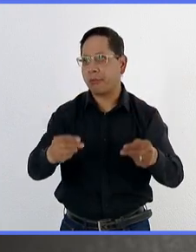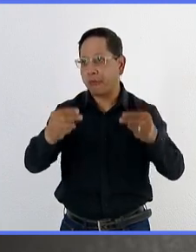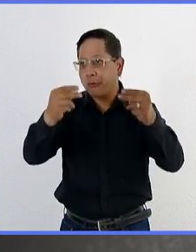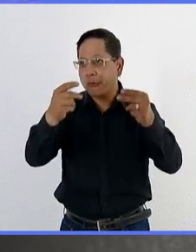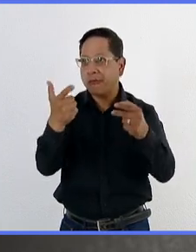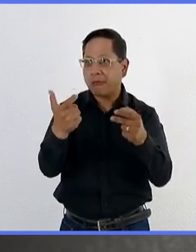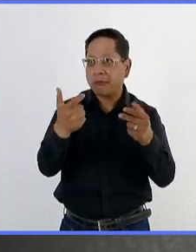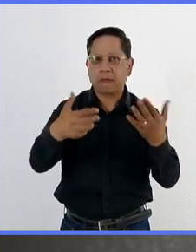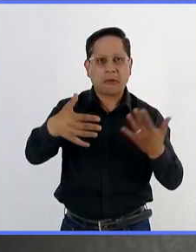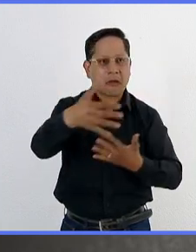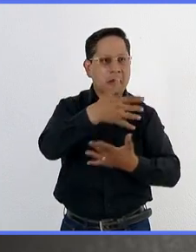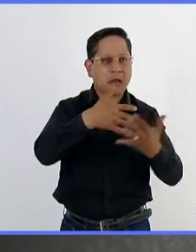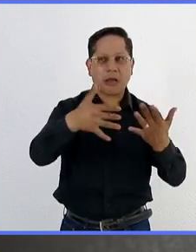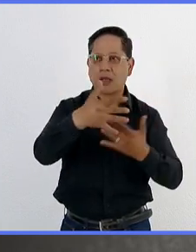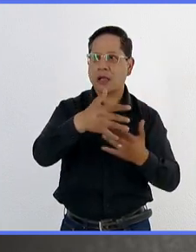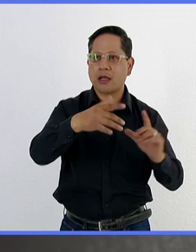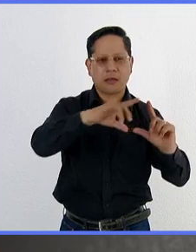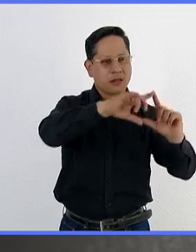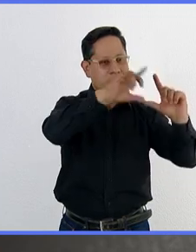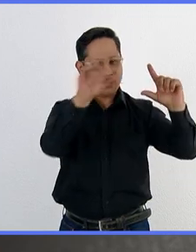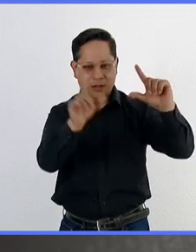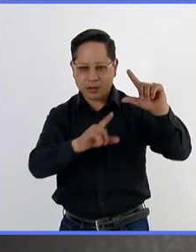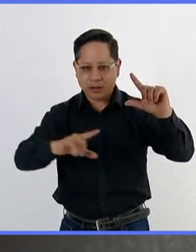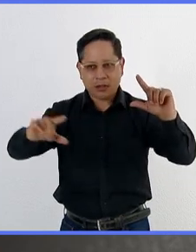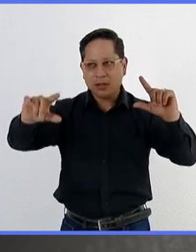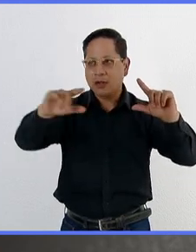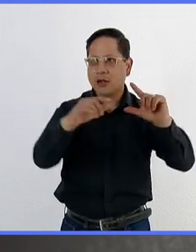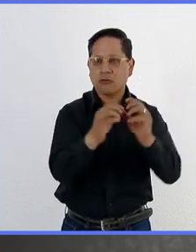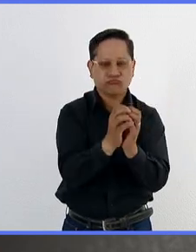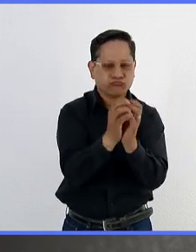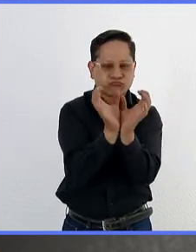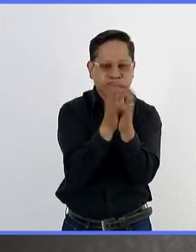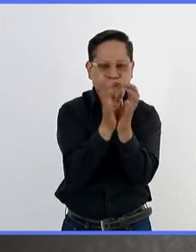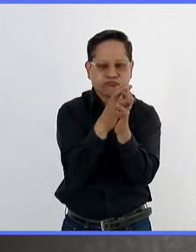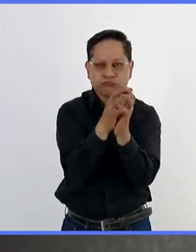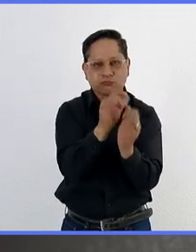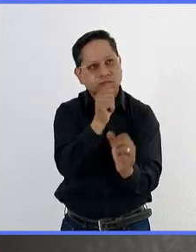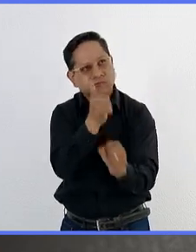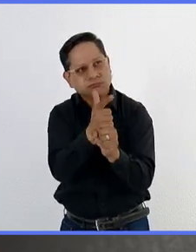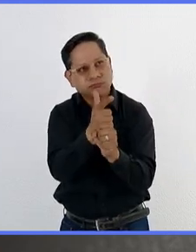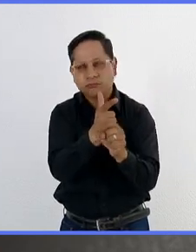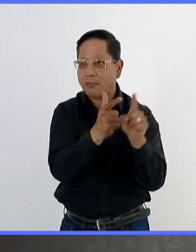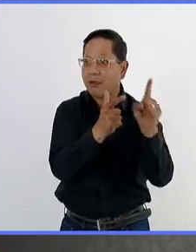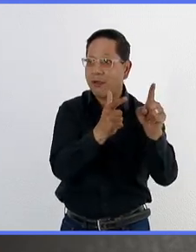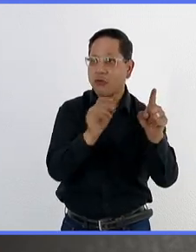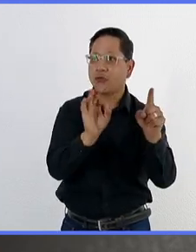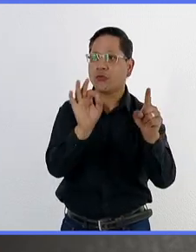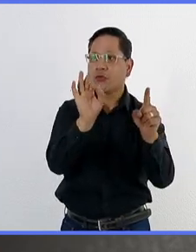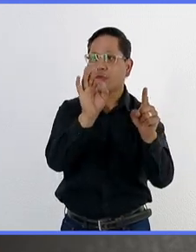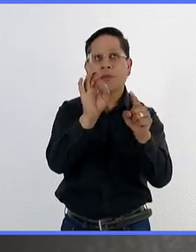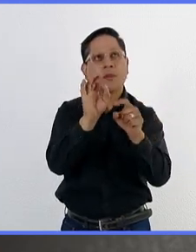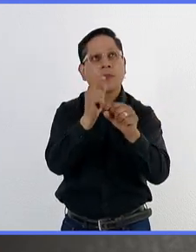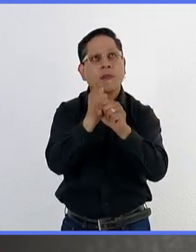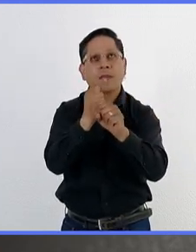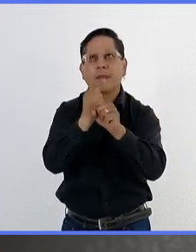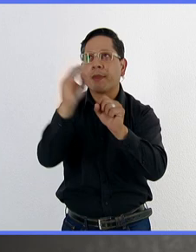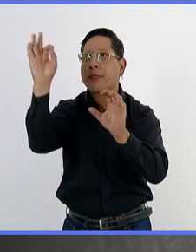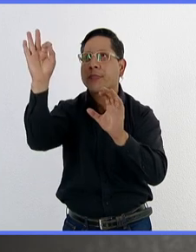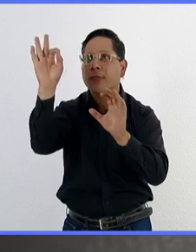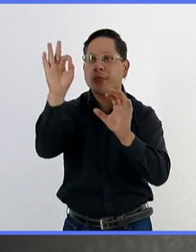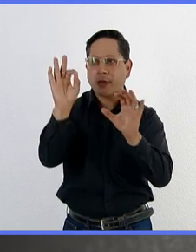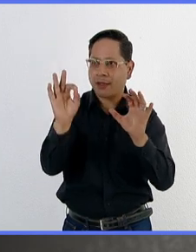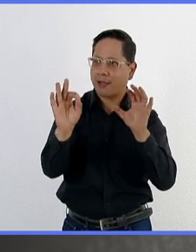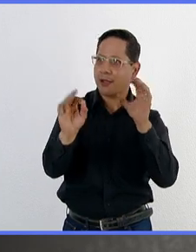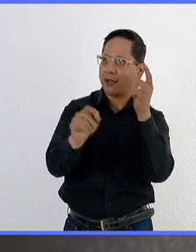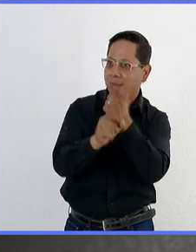Entonces, esta red de trampeo a nivel nacional nos permite detectar de manera oportuna si hay una introducción. ¿Y por qué es